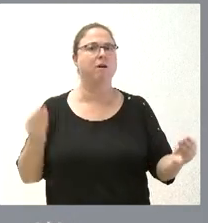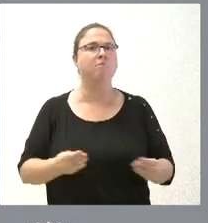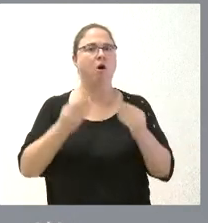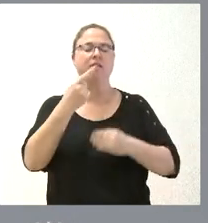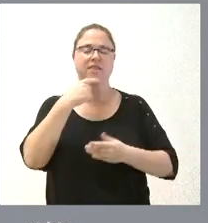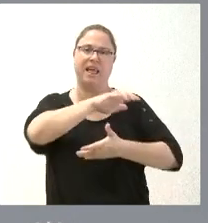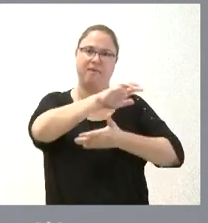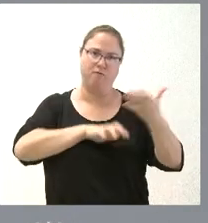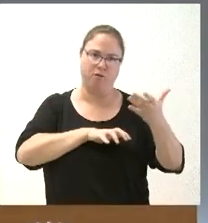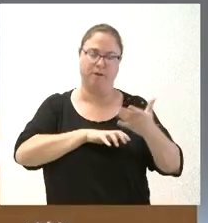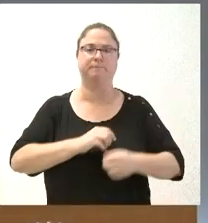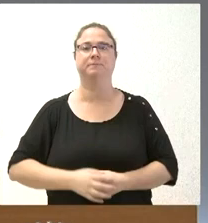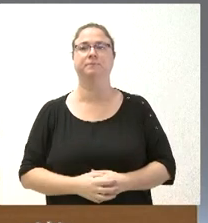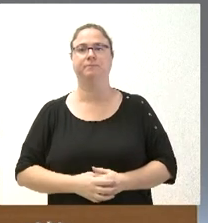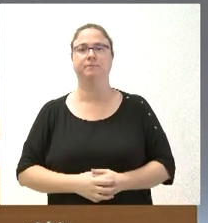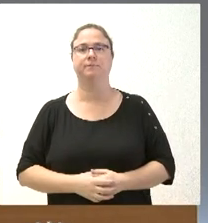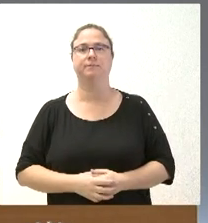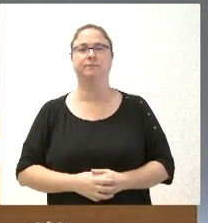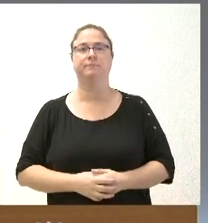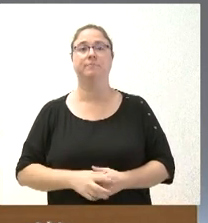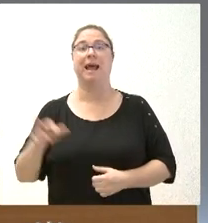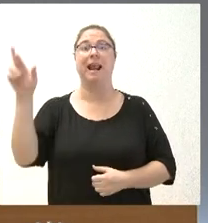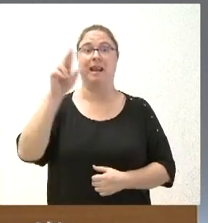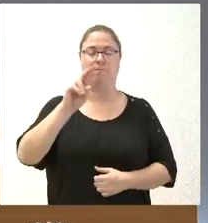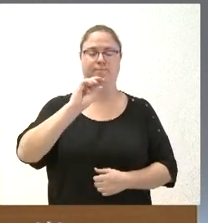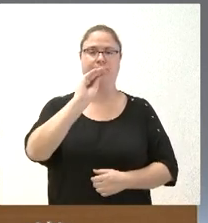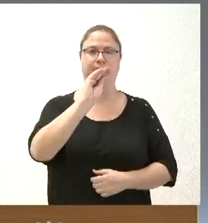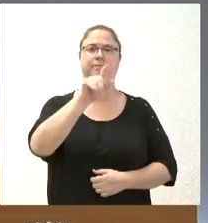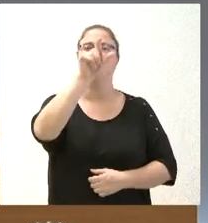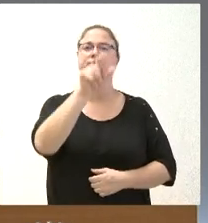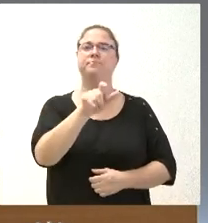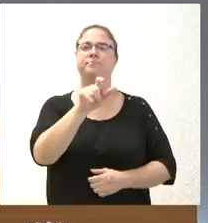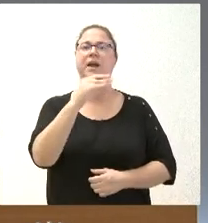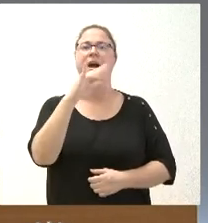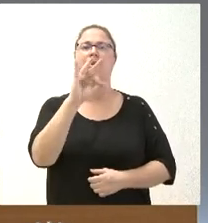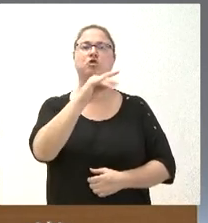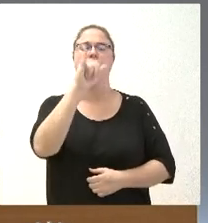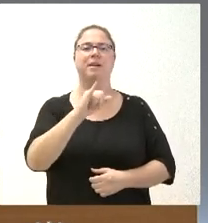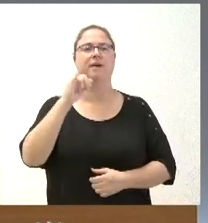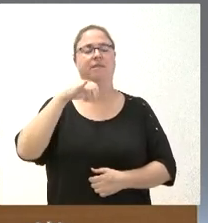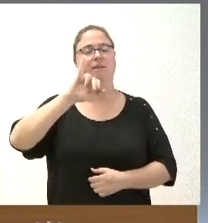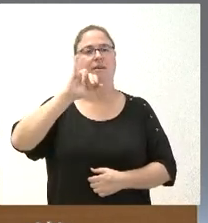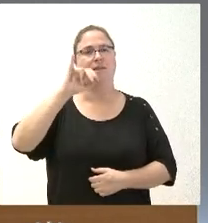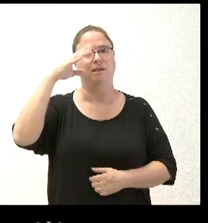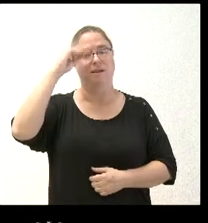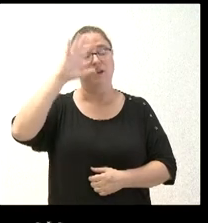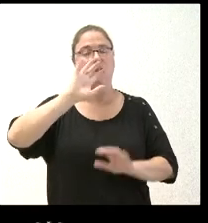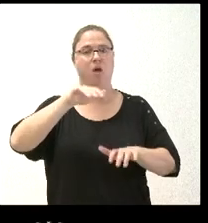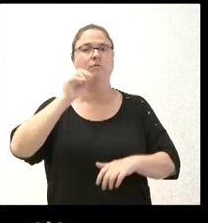sin forma del procurador del común Había una repregunta de Carlos Domínguez de ILEON Carlos